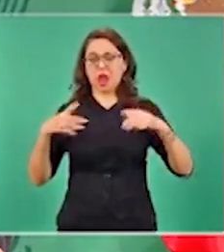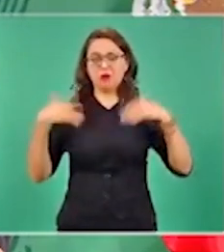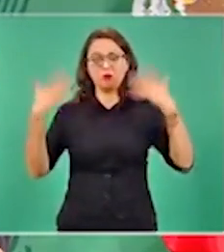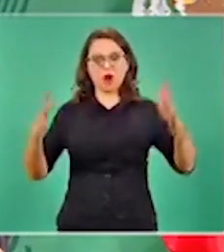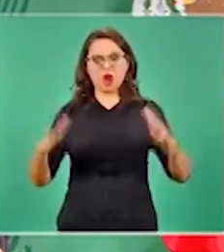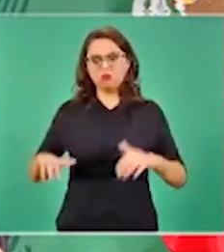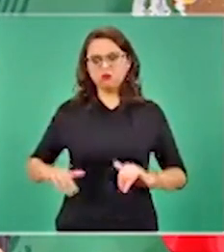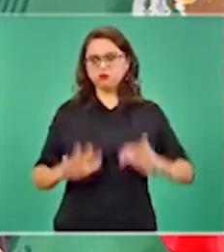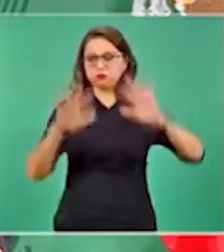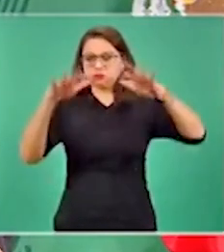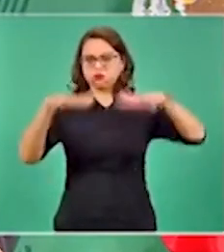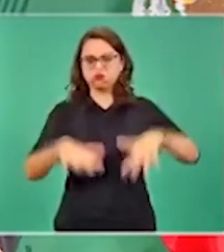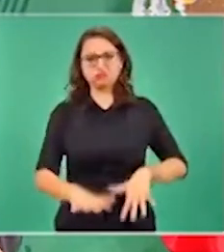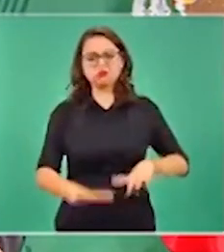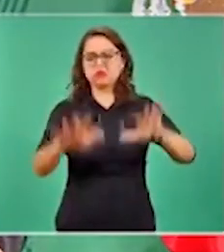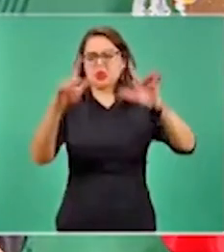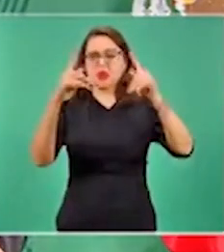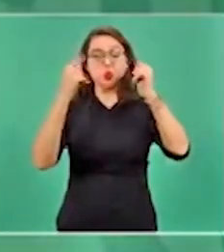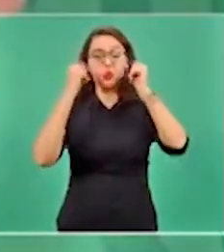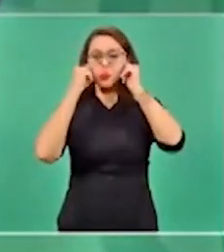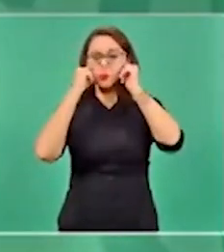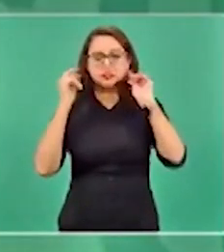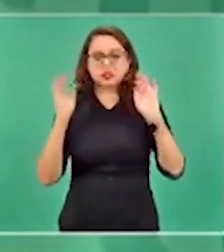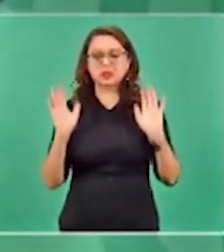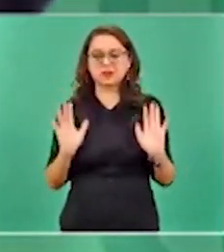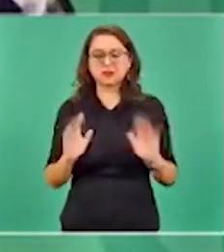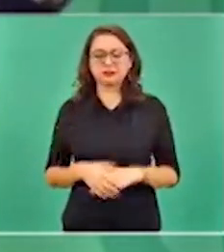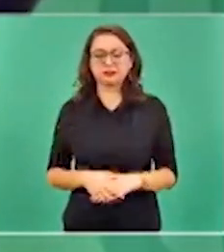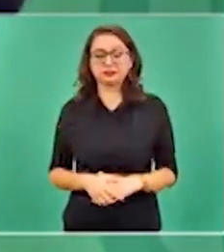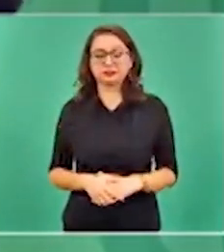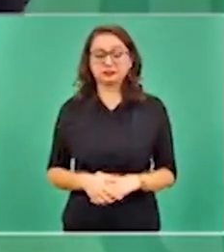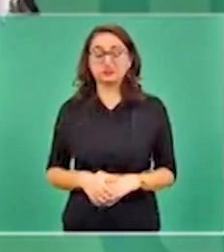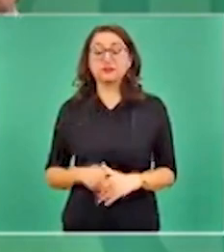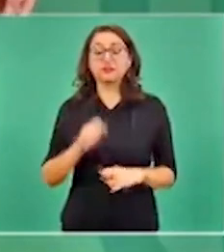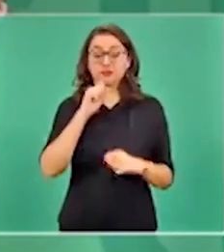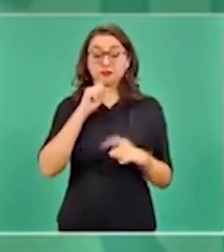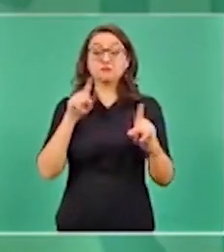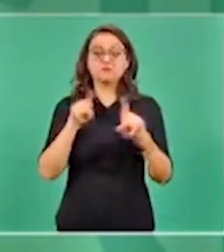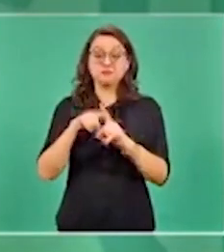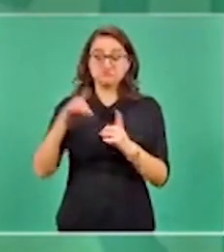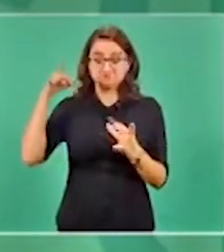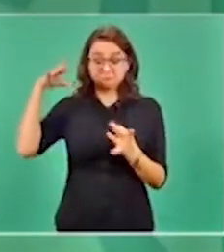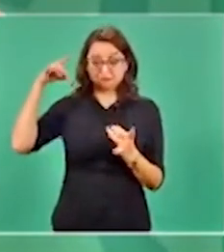Entonces, desde allá, ah, porque tienen sistemas de comunicación,